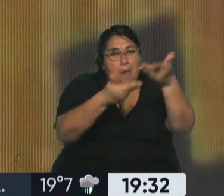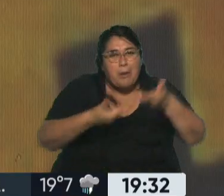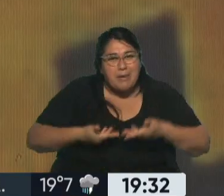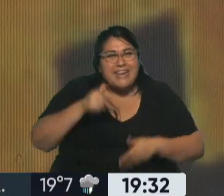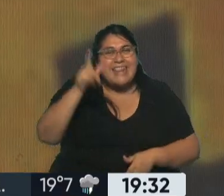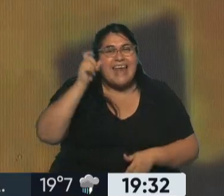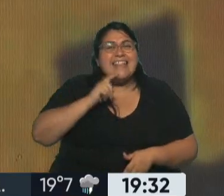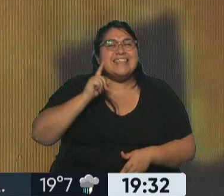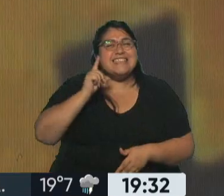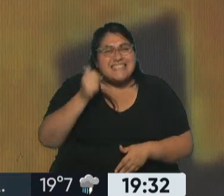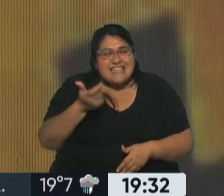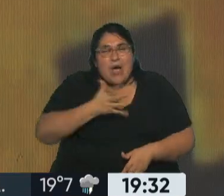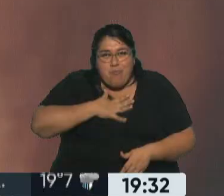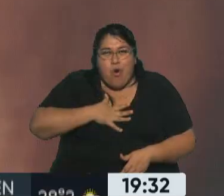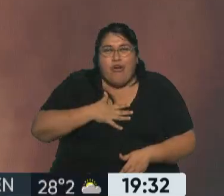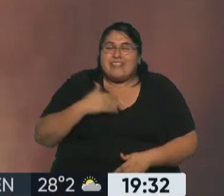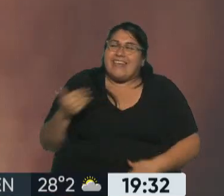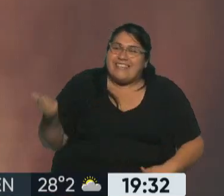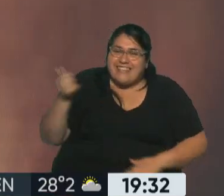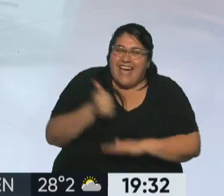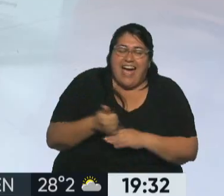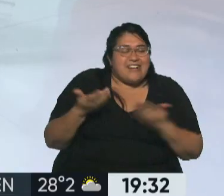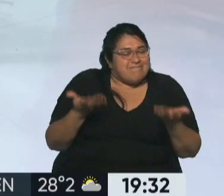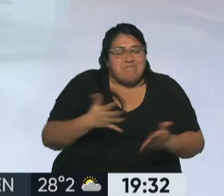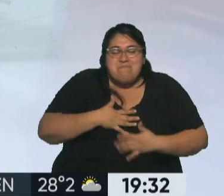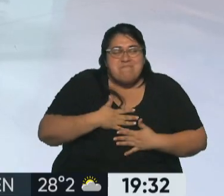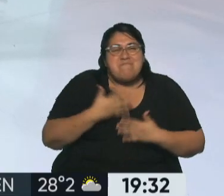Muchas gracias. Muy contenta de estar nuevamente Bienvenida siempre. Gracias, Horacio.